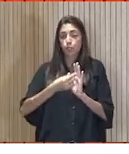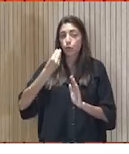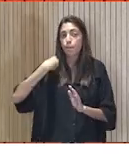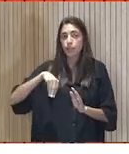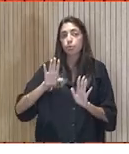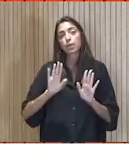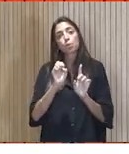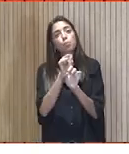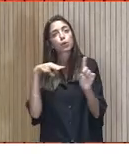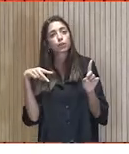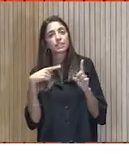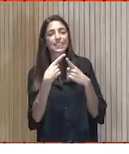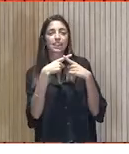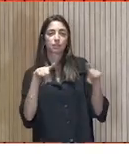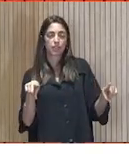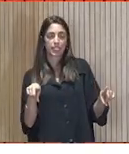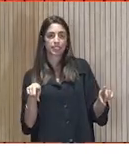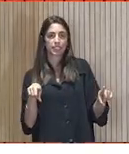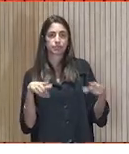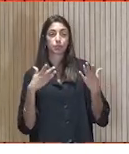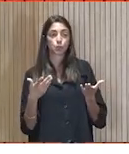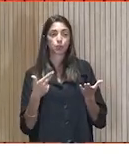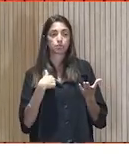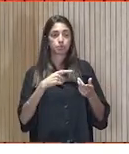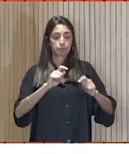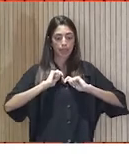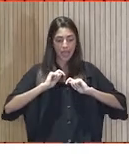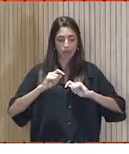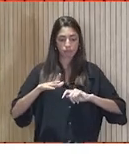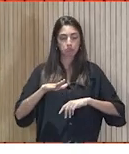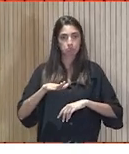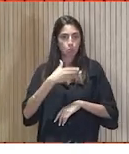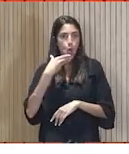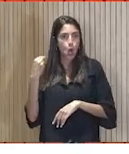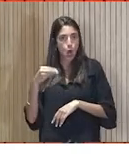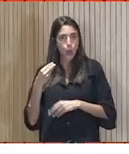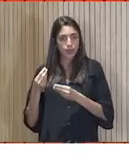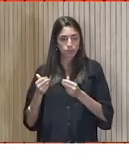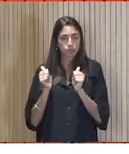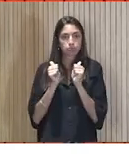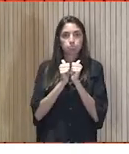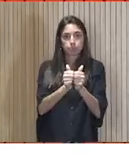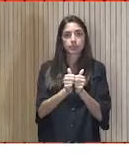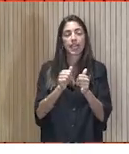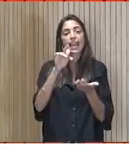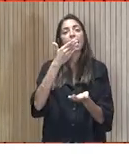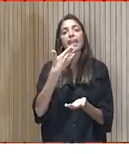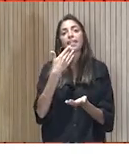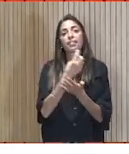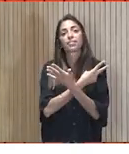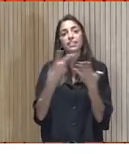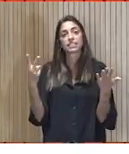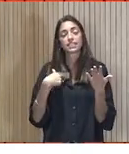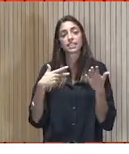otra perspectiva, ¿no? Entonces, a mí me asignan un chaval de 17 años, que está en una FP básica,